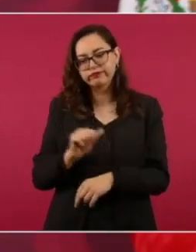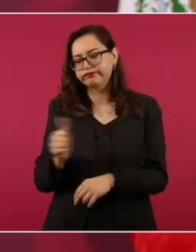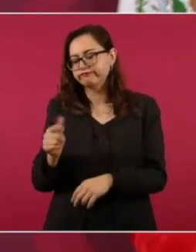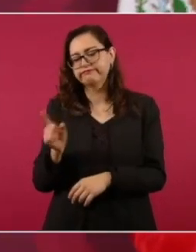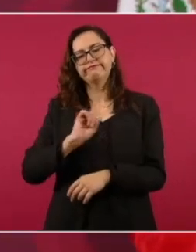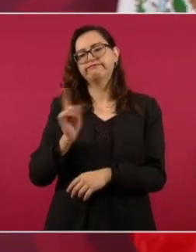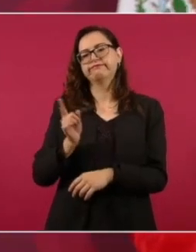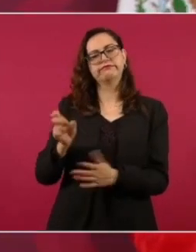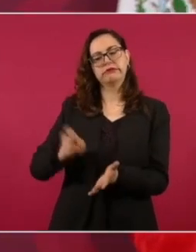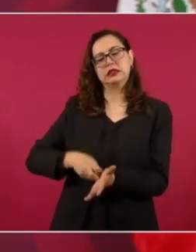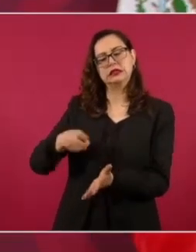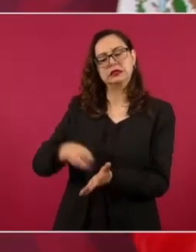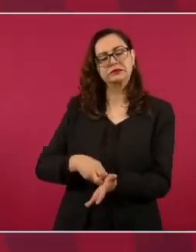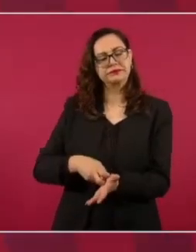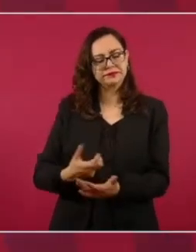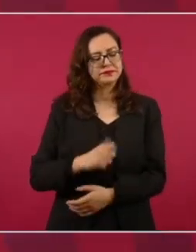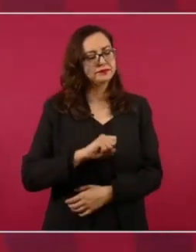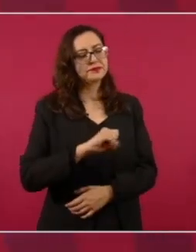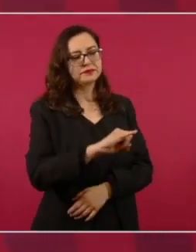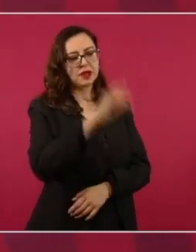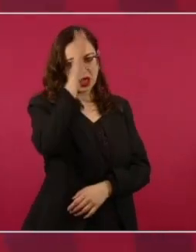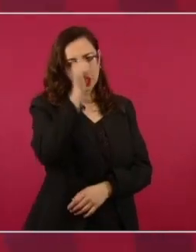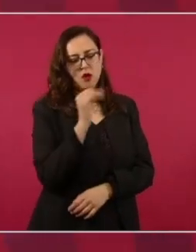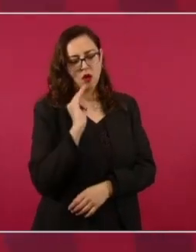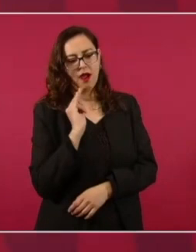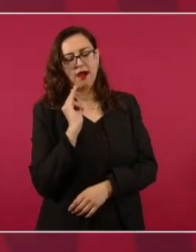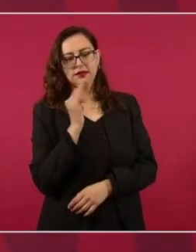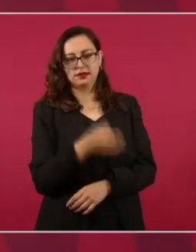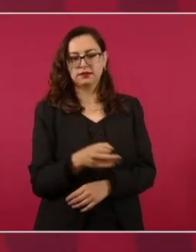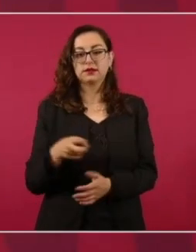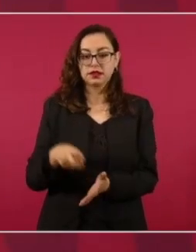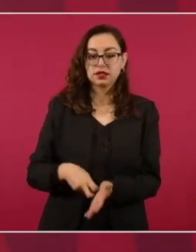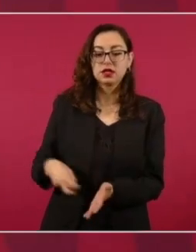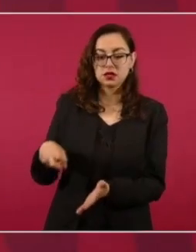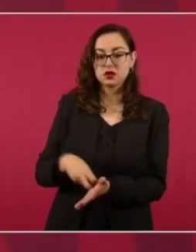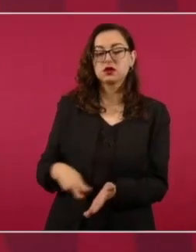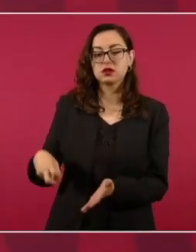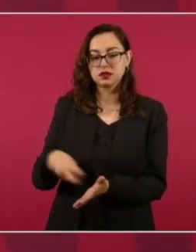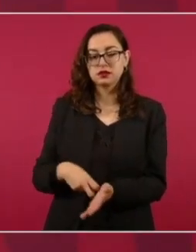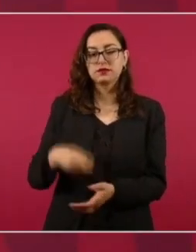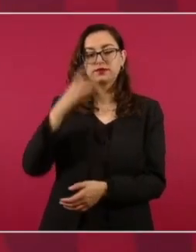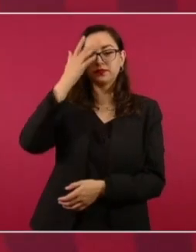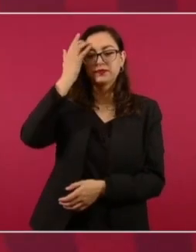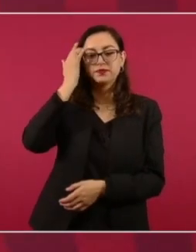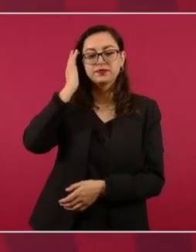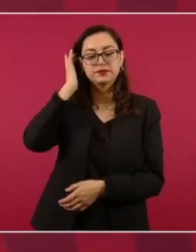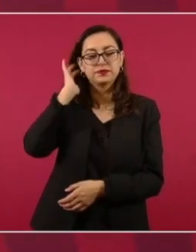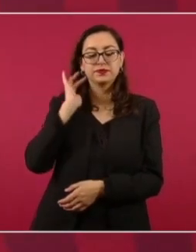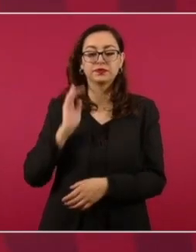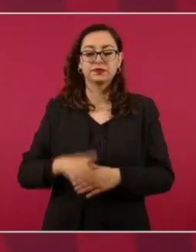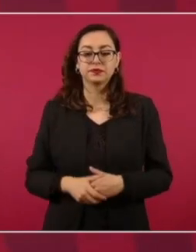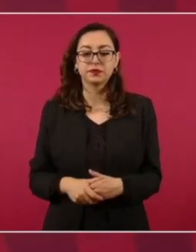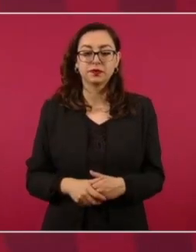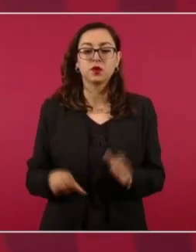algún ajuste, por ejemplo, de estos